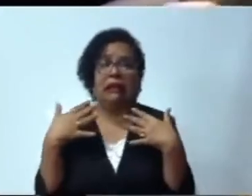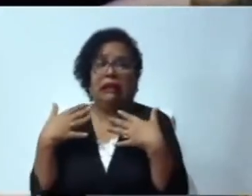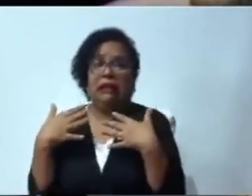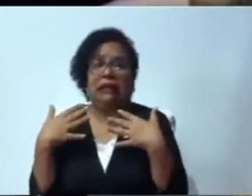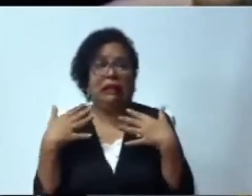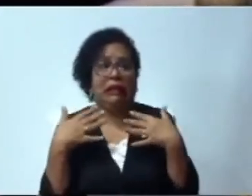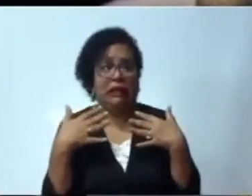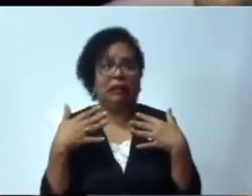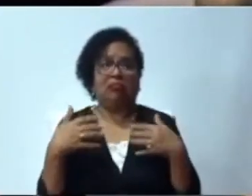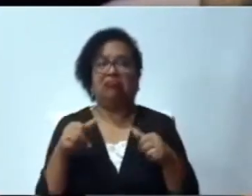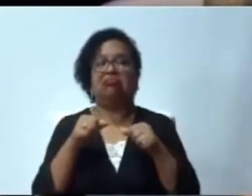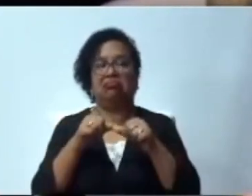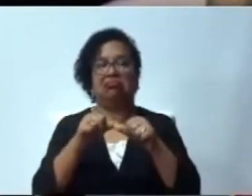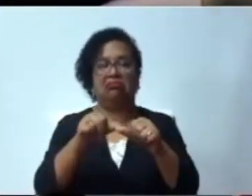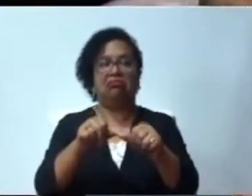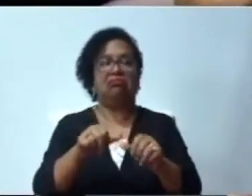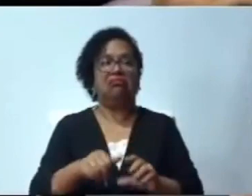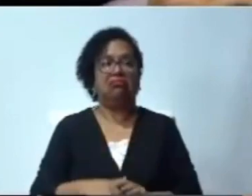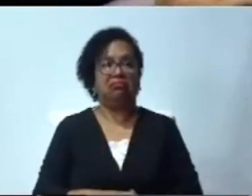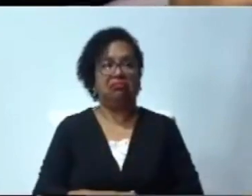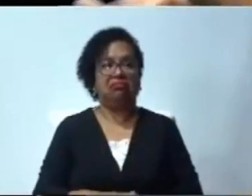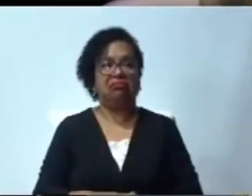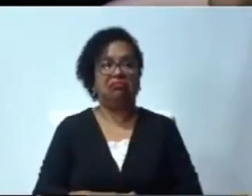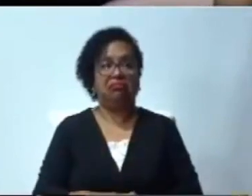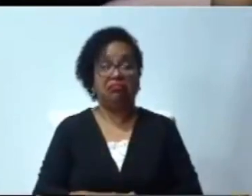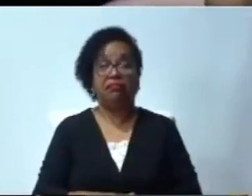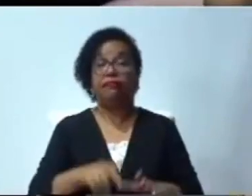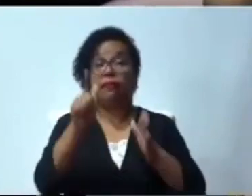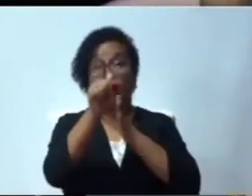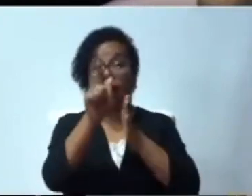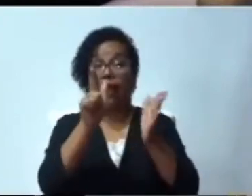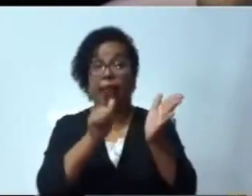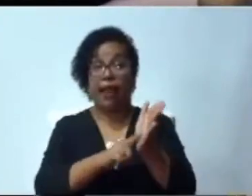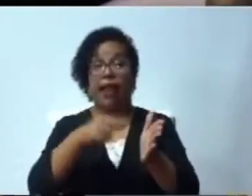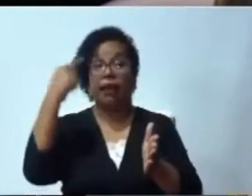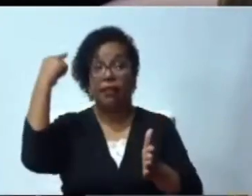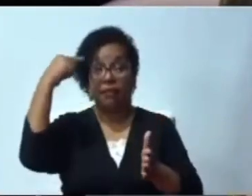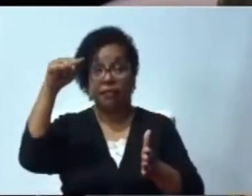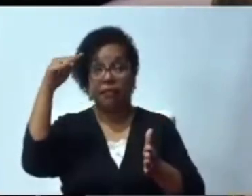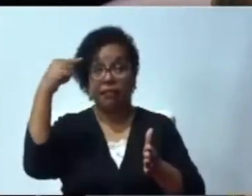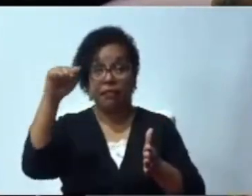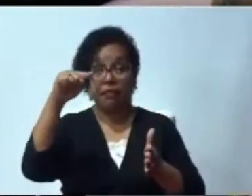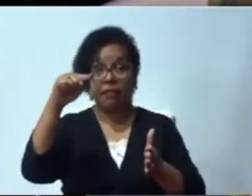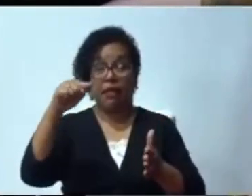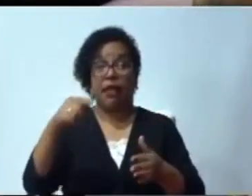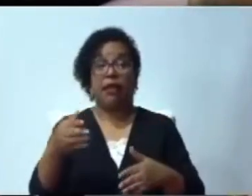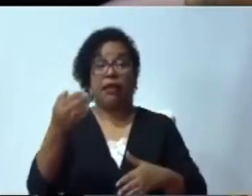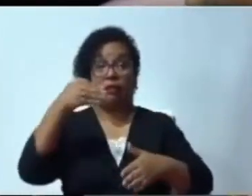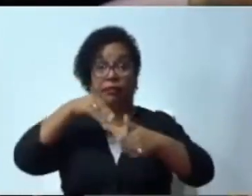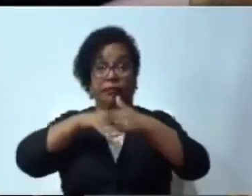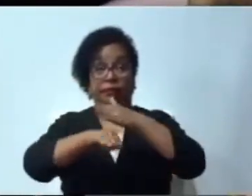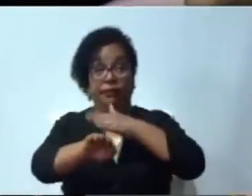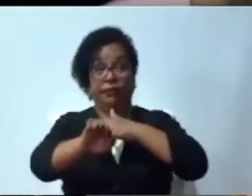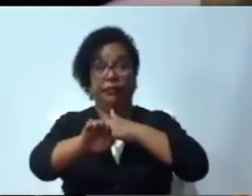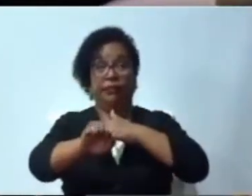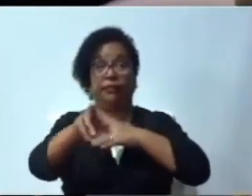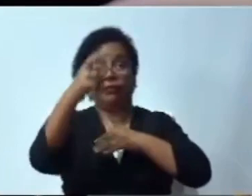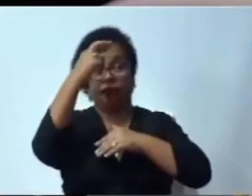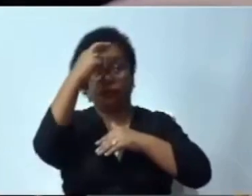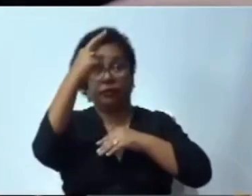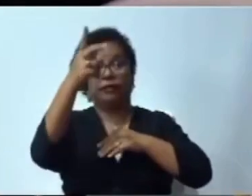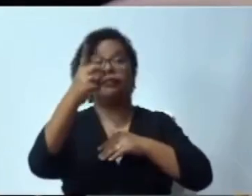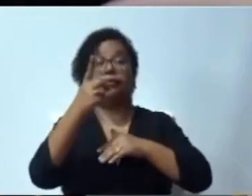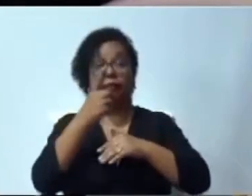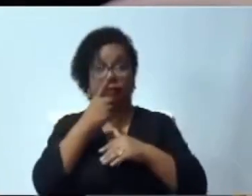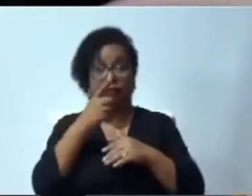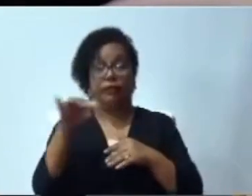y en Planquiliani, no ha cumplido con la aplicación de la ley de migración, las calles están llenas de haitianos, no ha cumplido con proteger a los